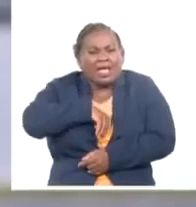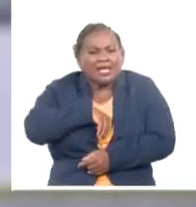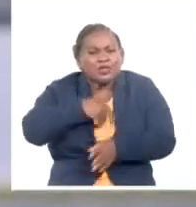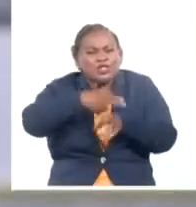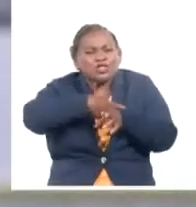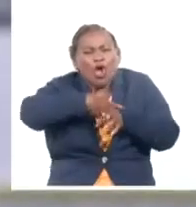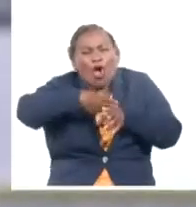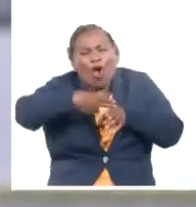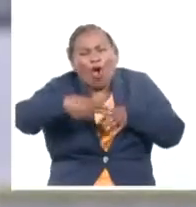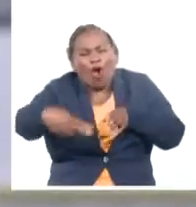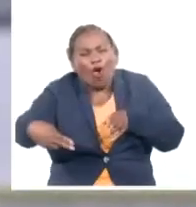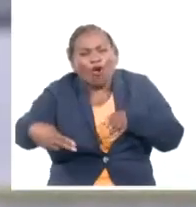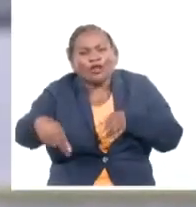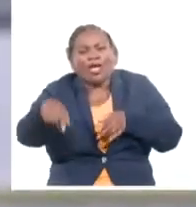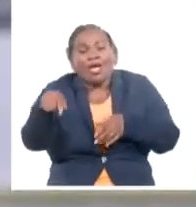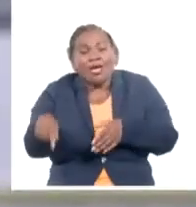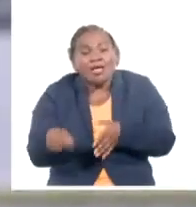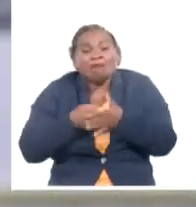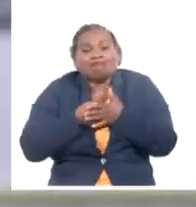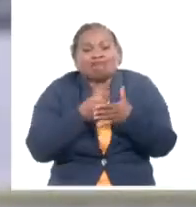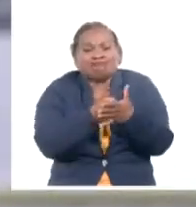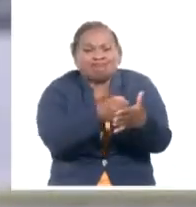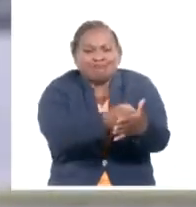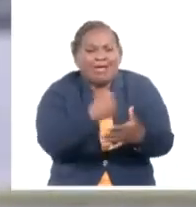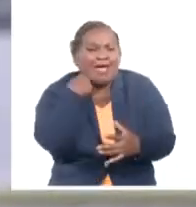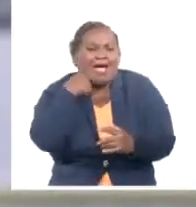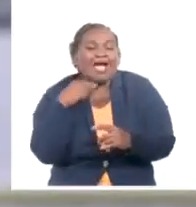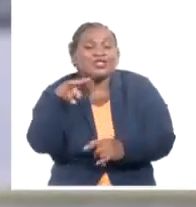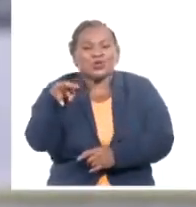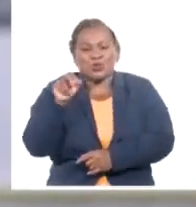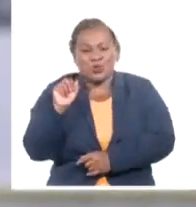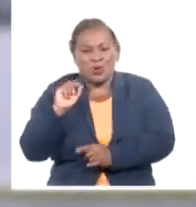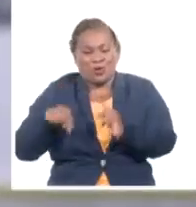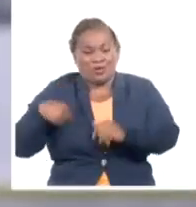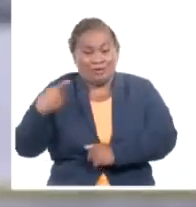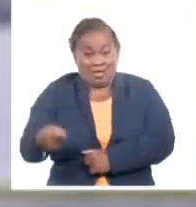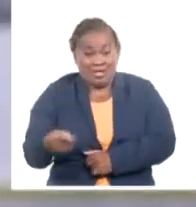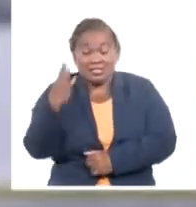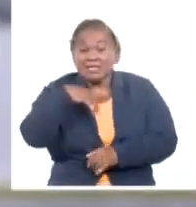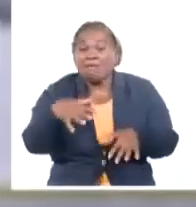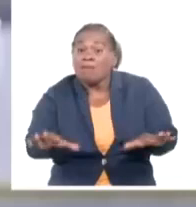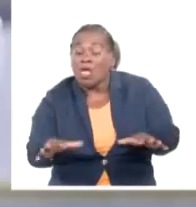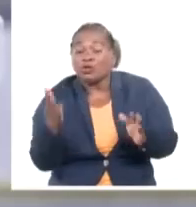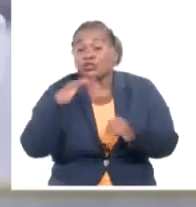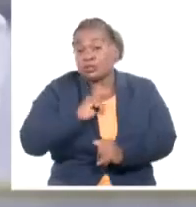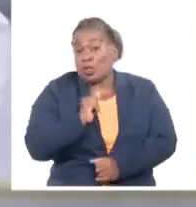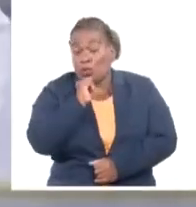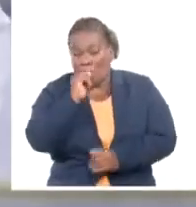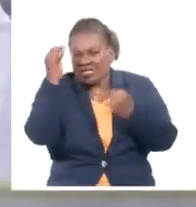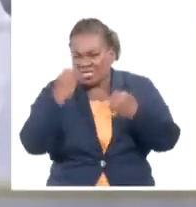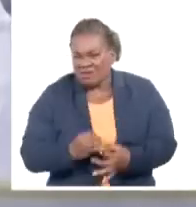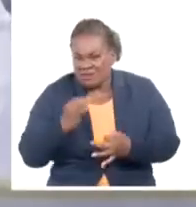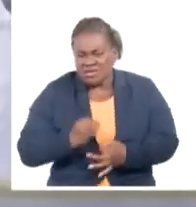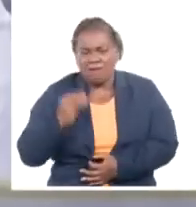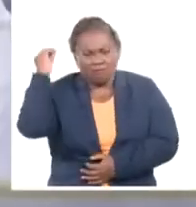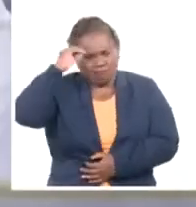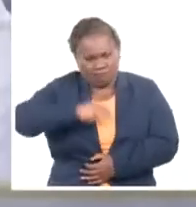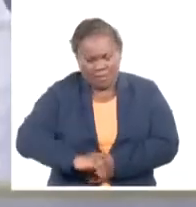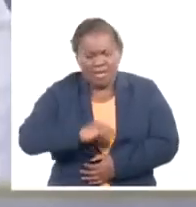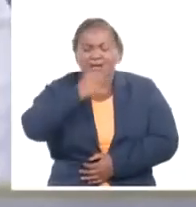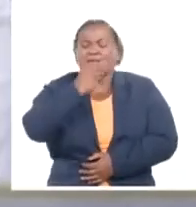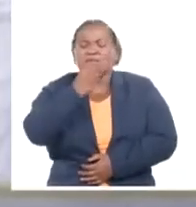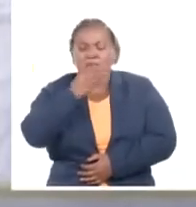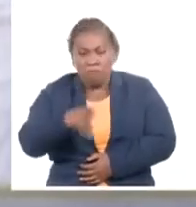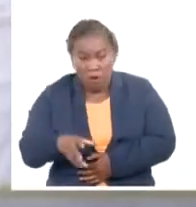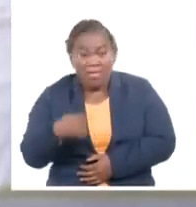histórico que nos impulsa hacia el nuevo año, sin miedos y sin dudas, pero siempre conscientes de que podría ser